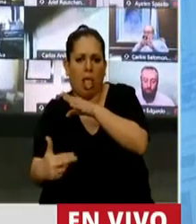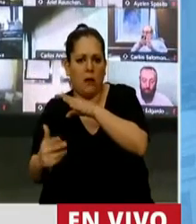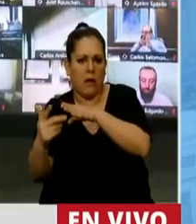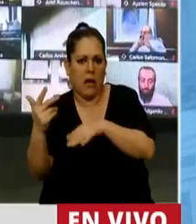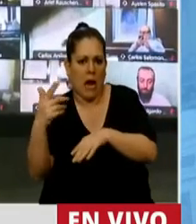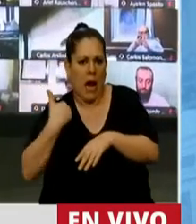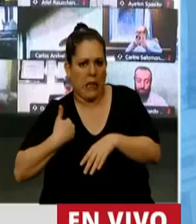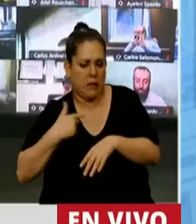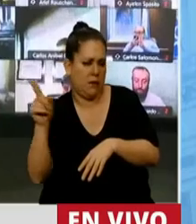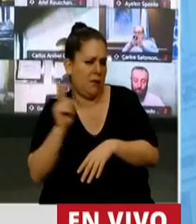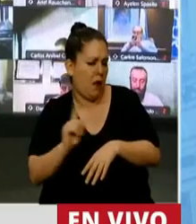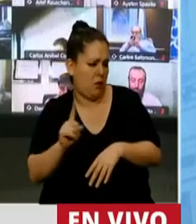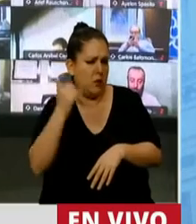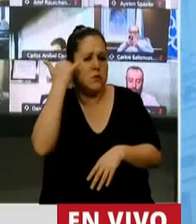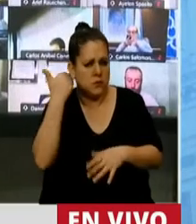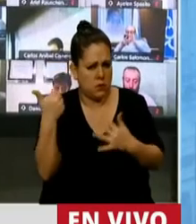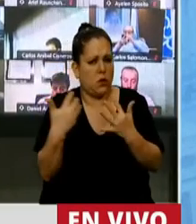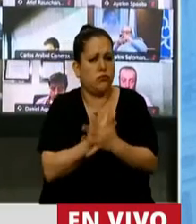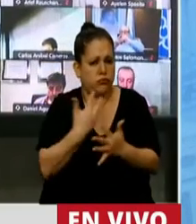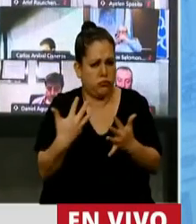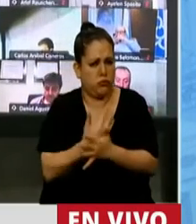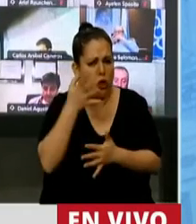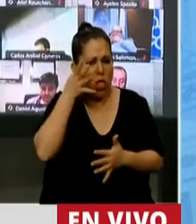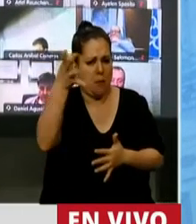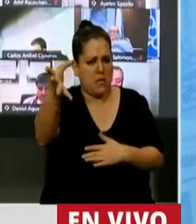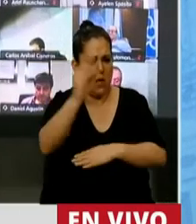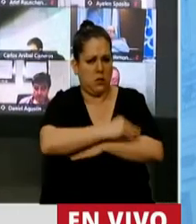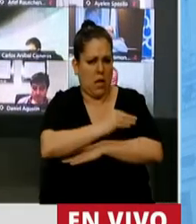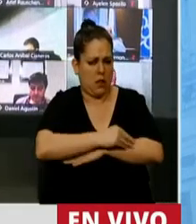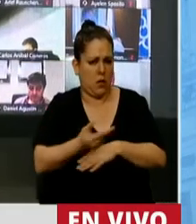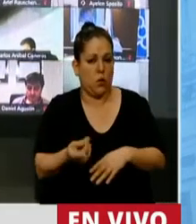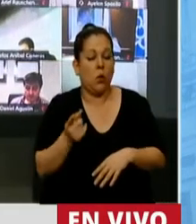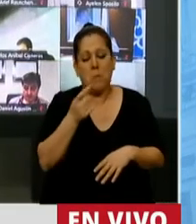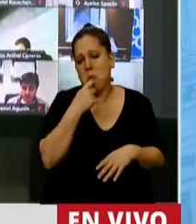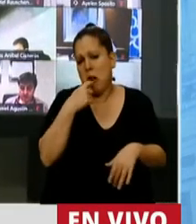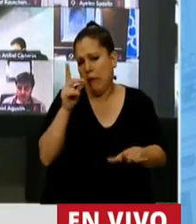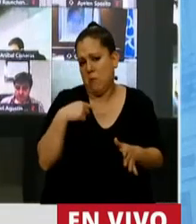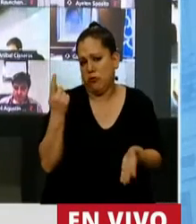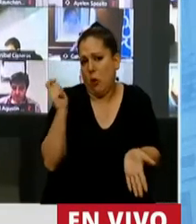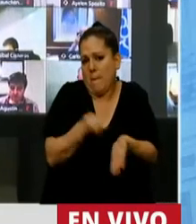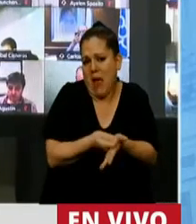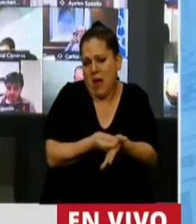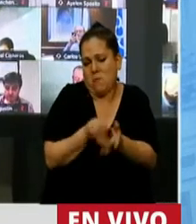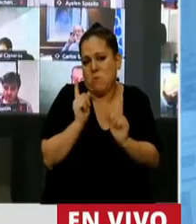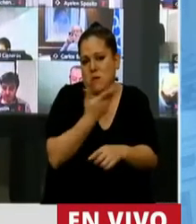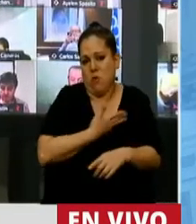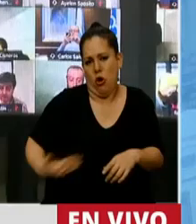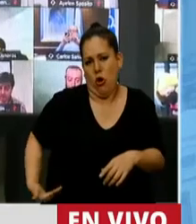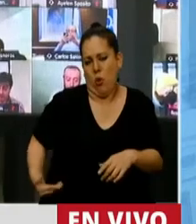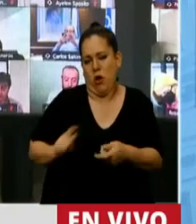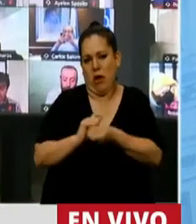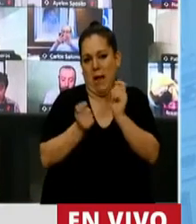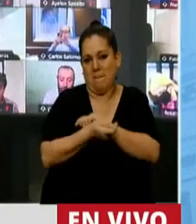daño le hicieron a Santa Cruz, Presidente. Para que usted tenga una idea, nosotros estábamos pagando producto del gobierno del Cambiemo,